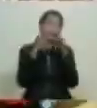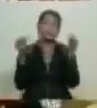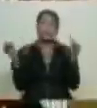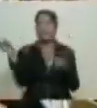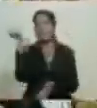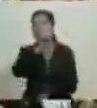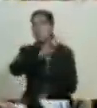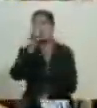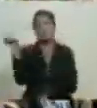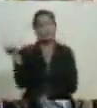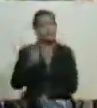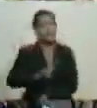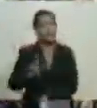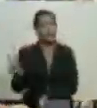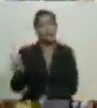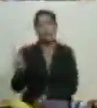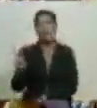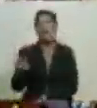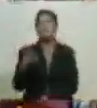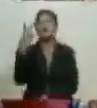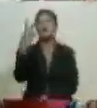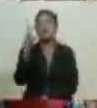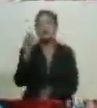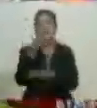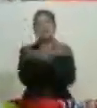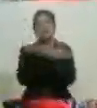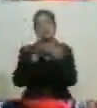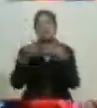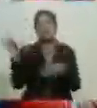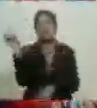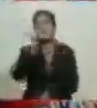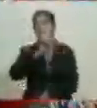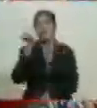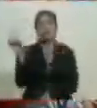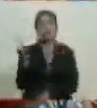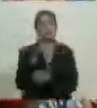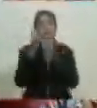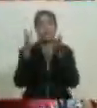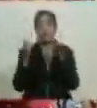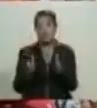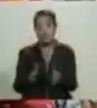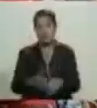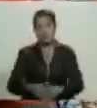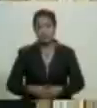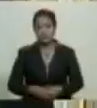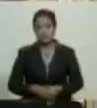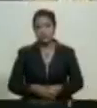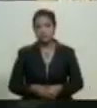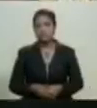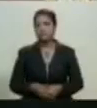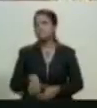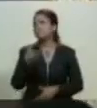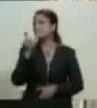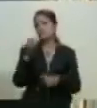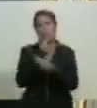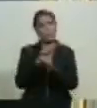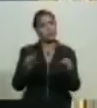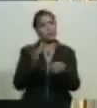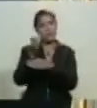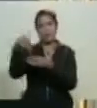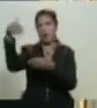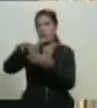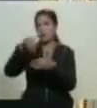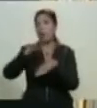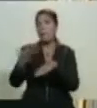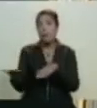venezolano para los 30 millones de venezolanas y venezolanos para los que no pudieron salir aquel